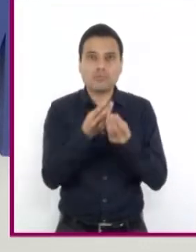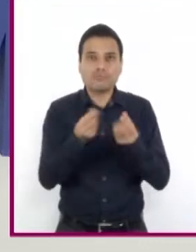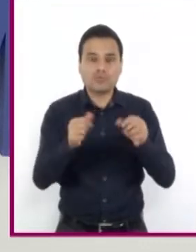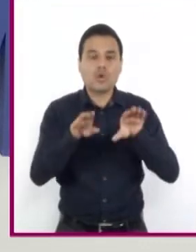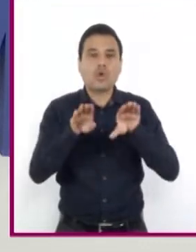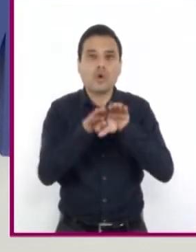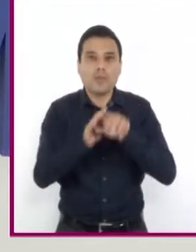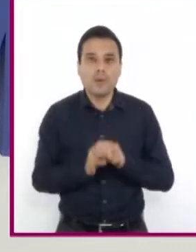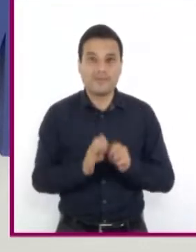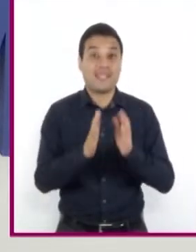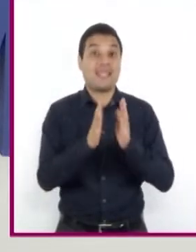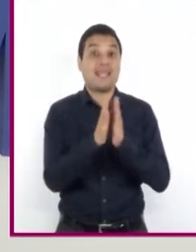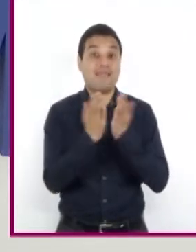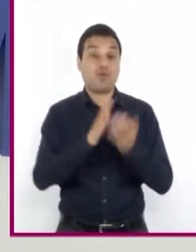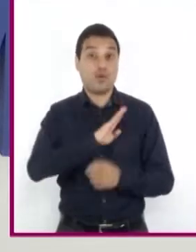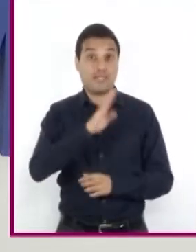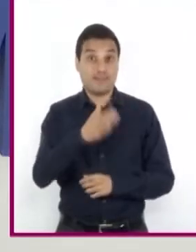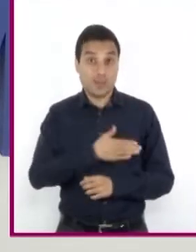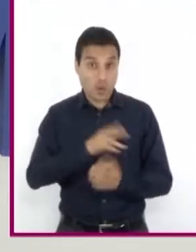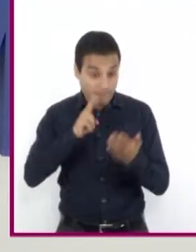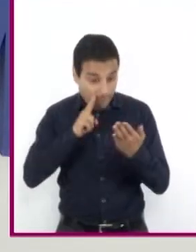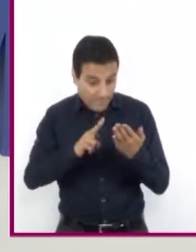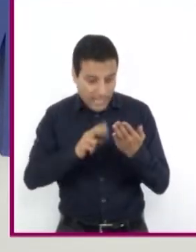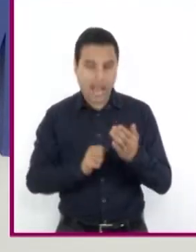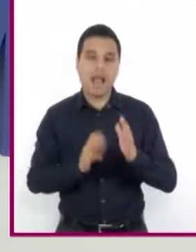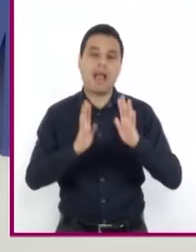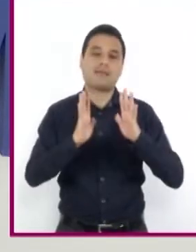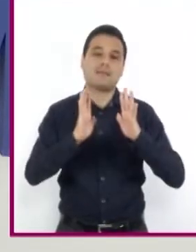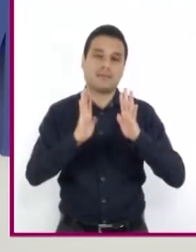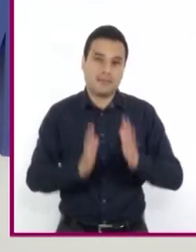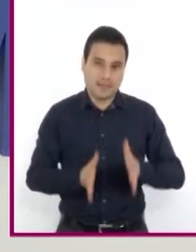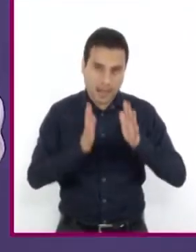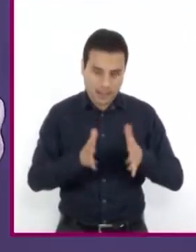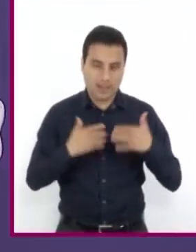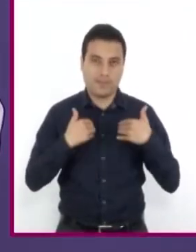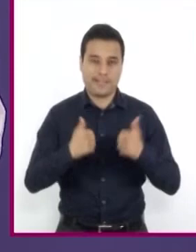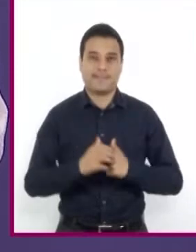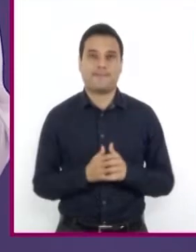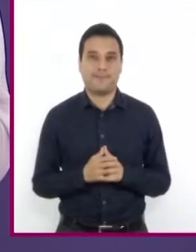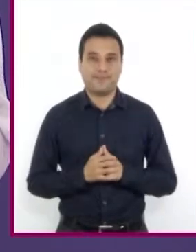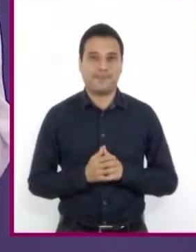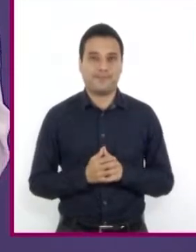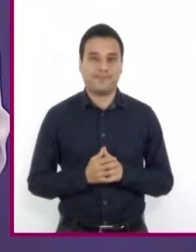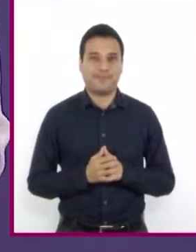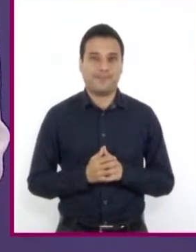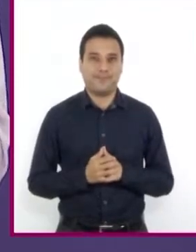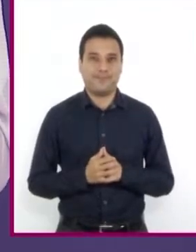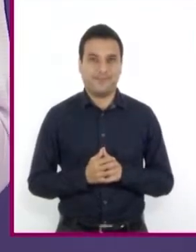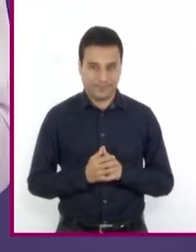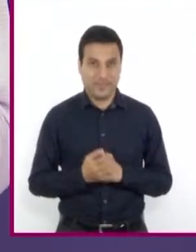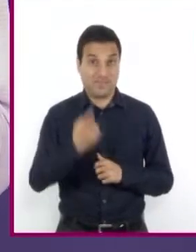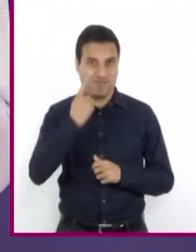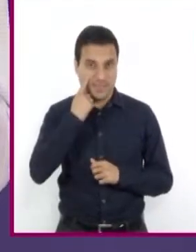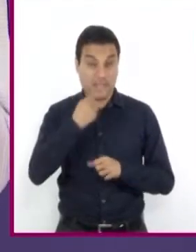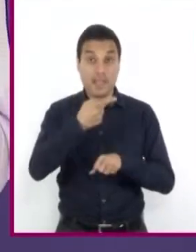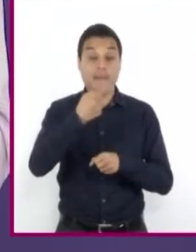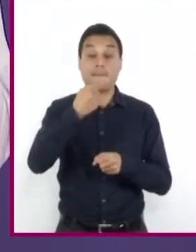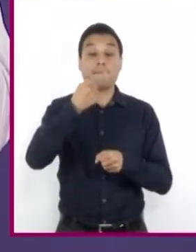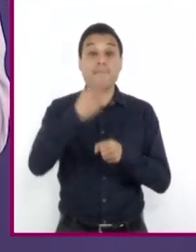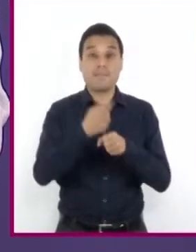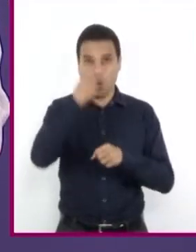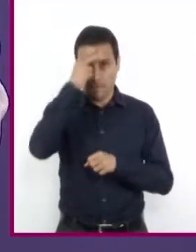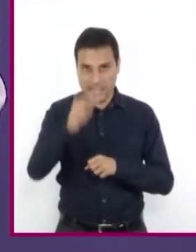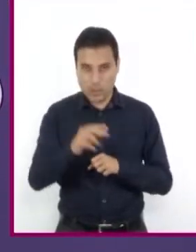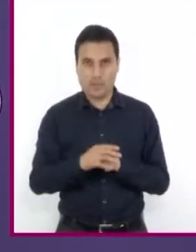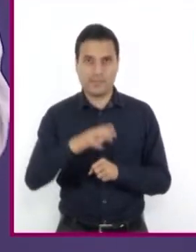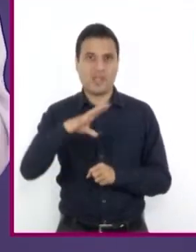de consultar su libro de texto y revisar sus apuntes. Primero pensemos en nuestro país, en cada una